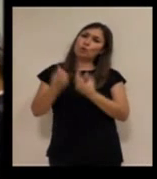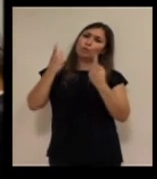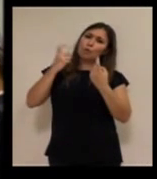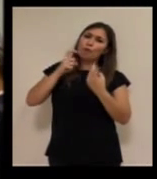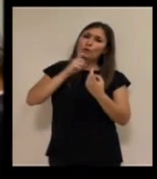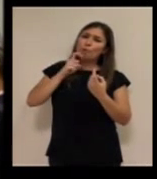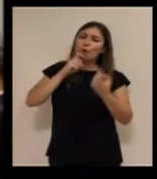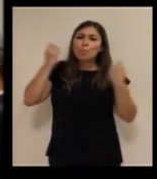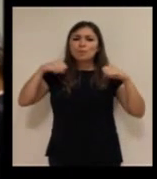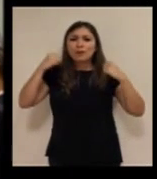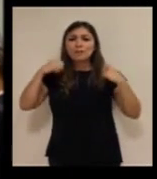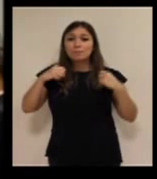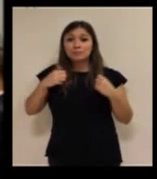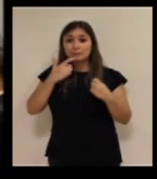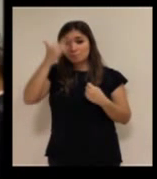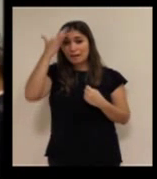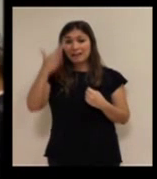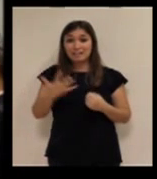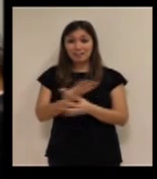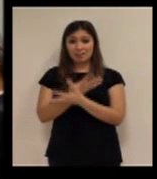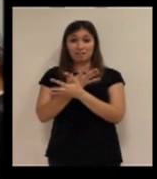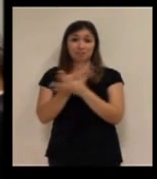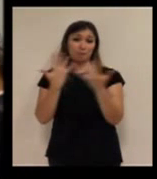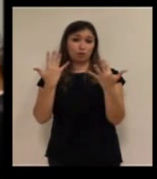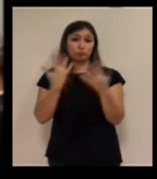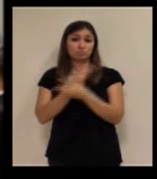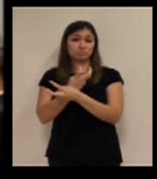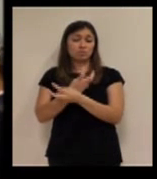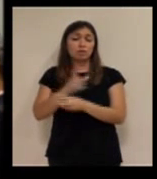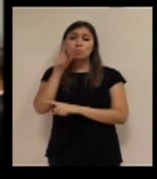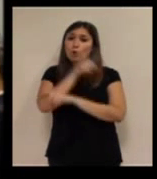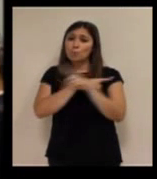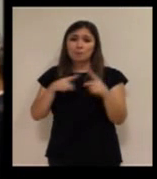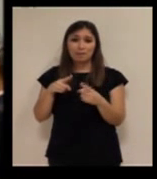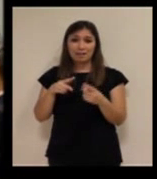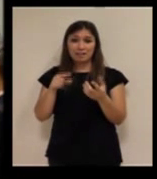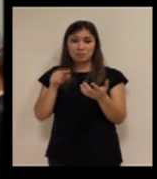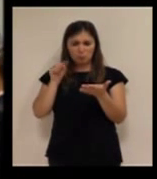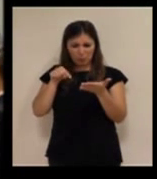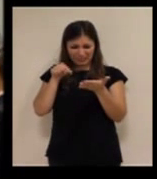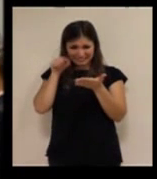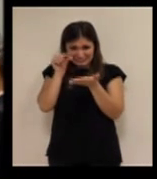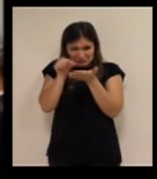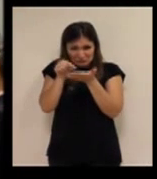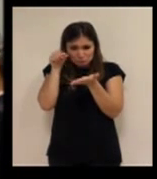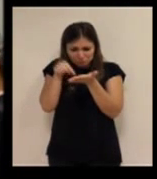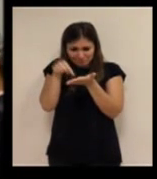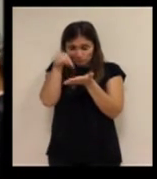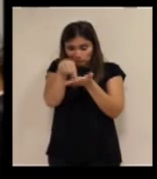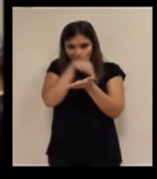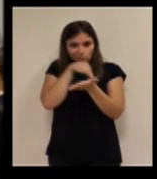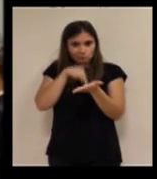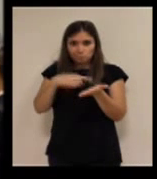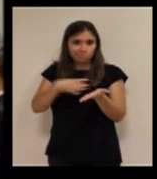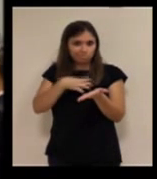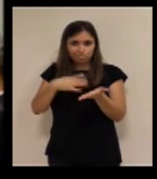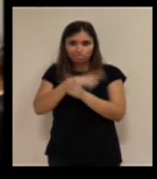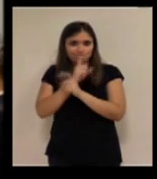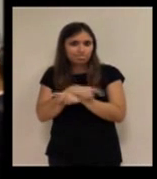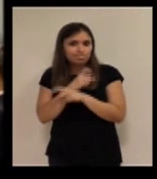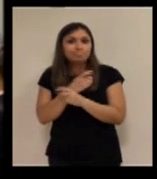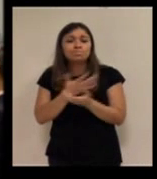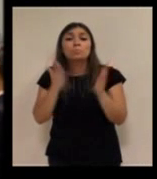formación, puede tenerlo todo, pero si tiene una artrosis terrible y las teclas siguen siendo pequeñas, de difícil manejo,